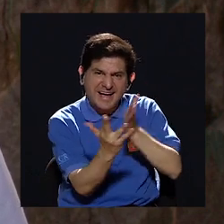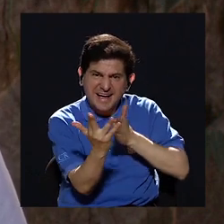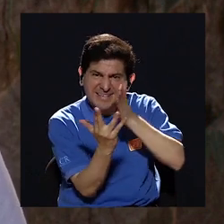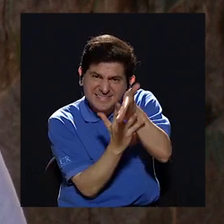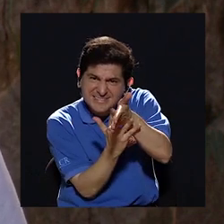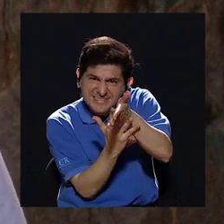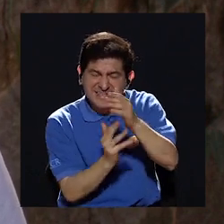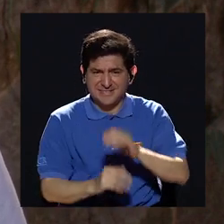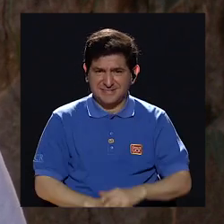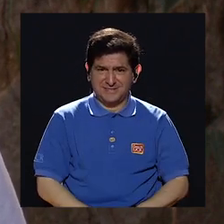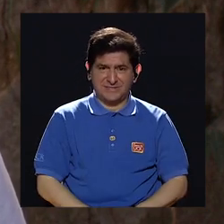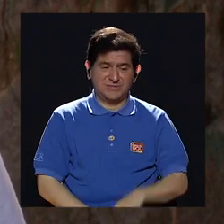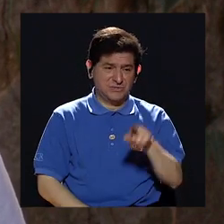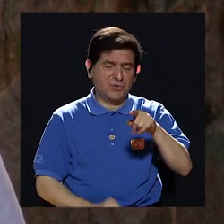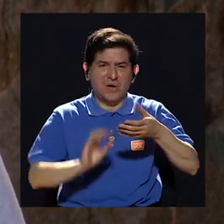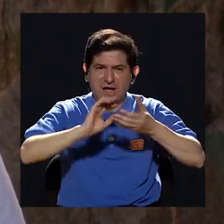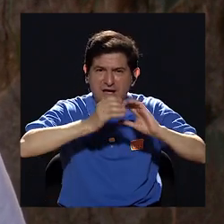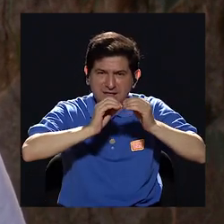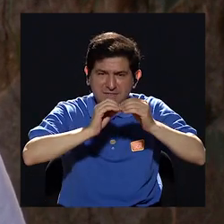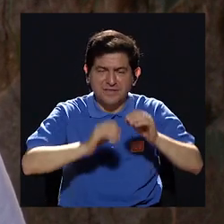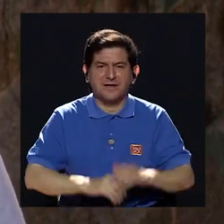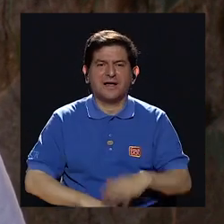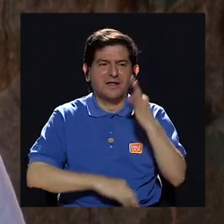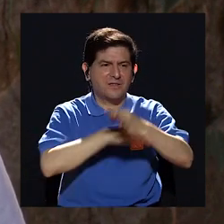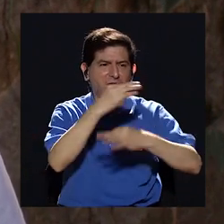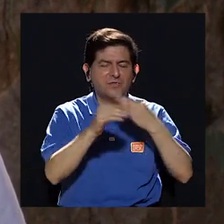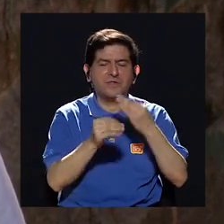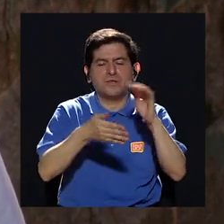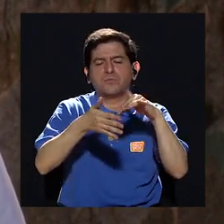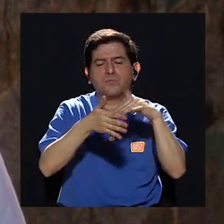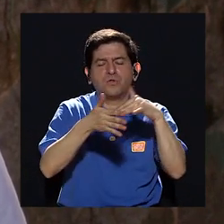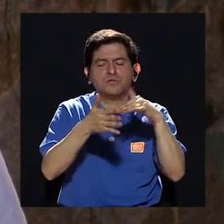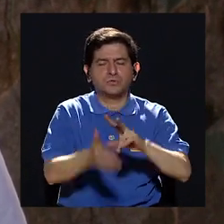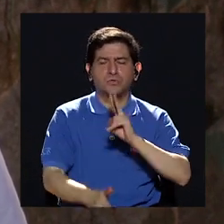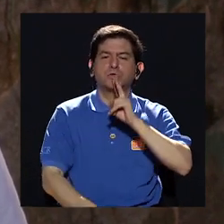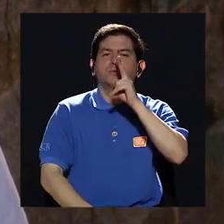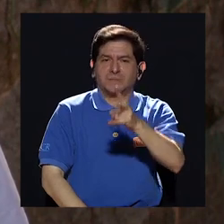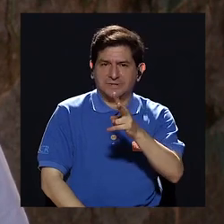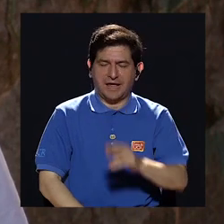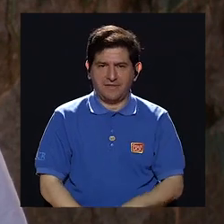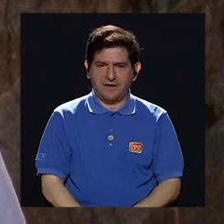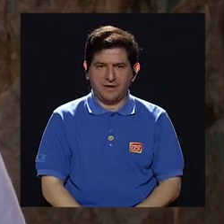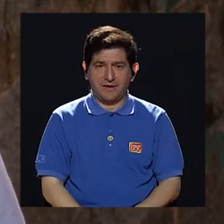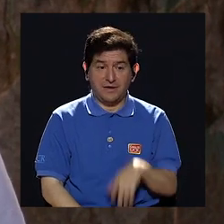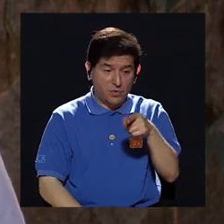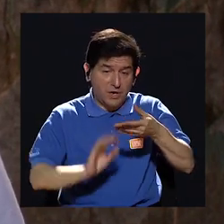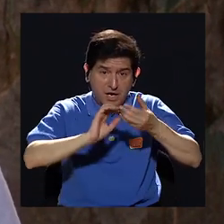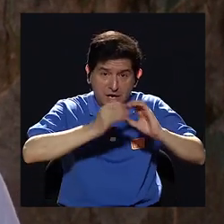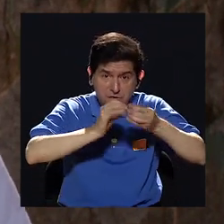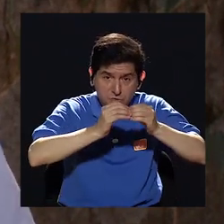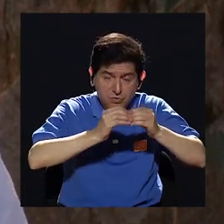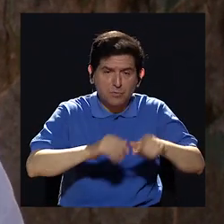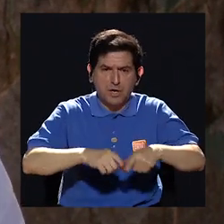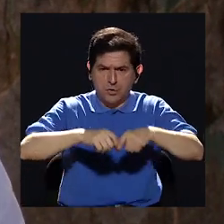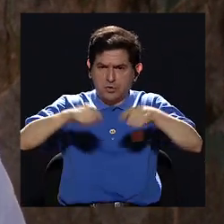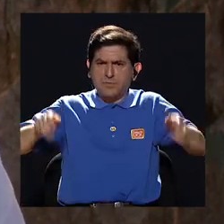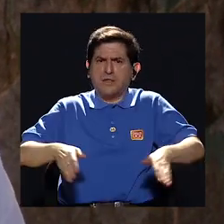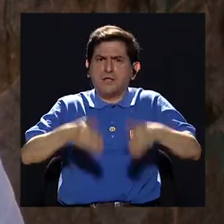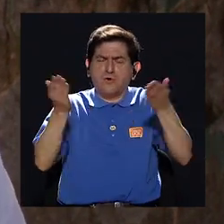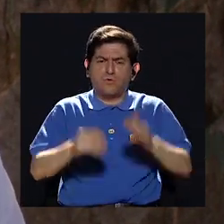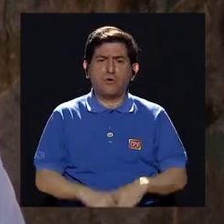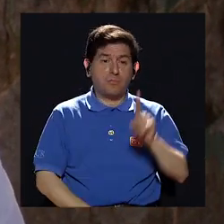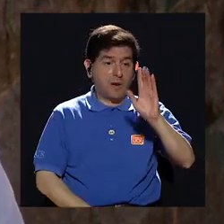de los indicadores de escolaridad real y el índice y el escolaridad real se mide por